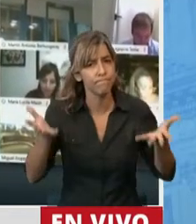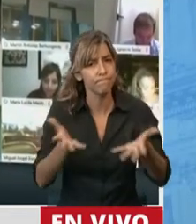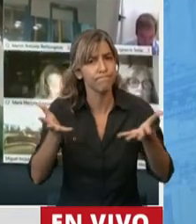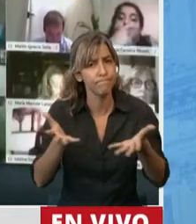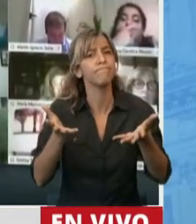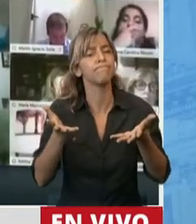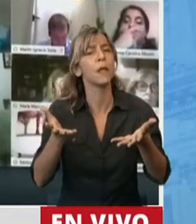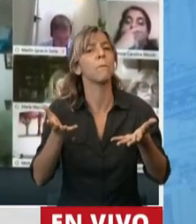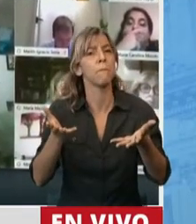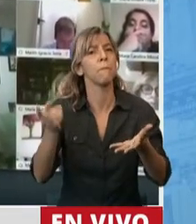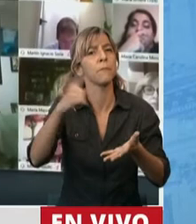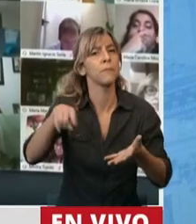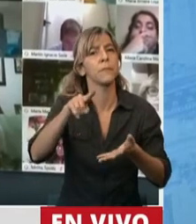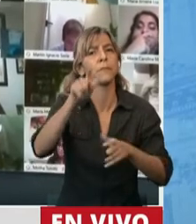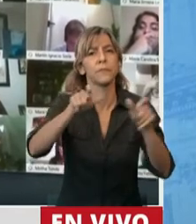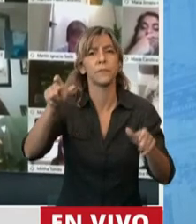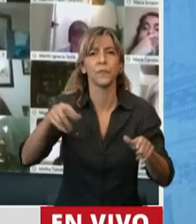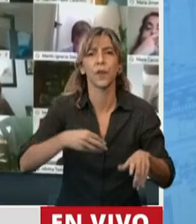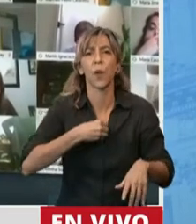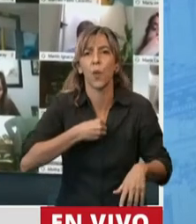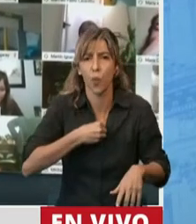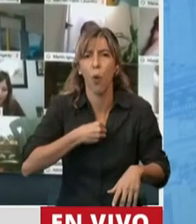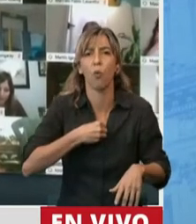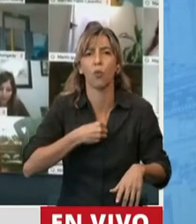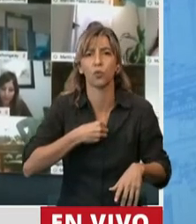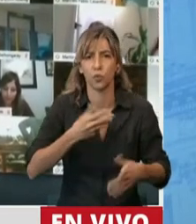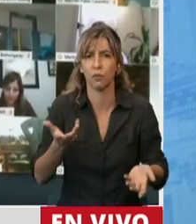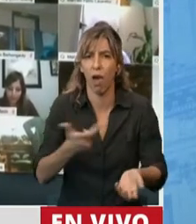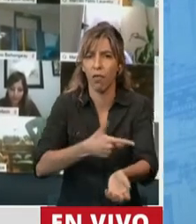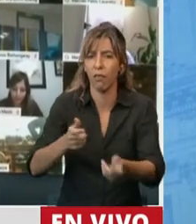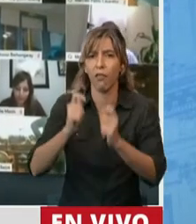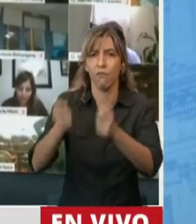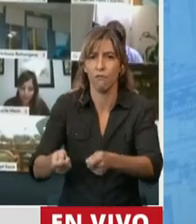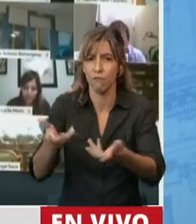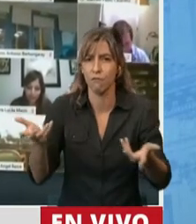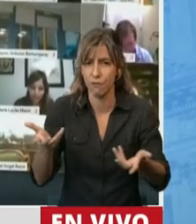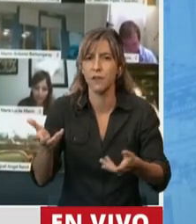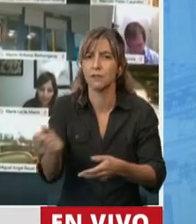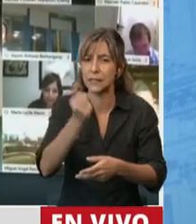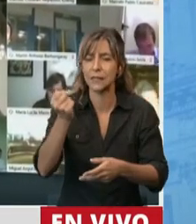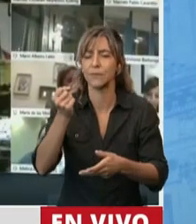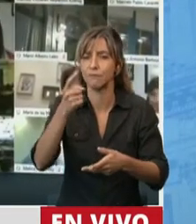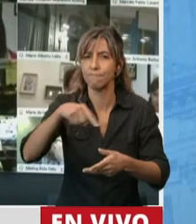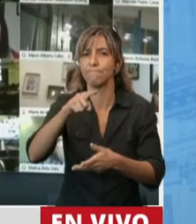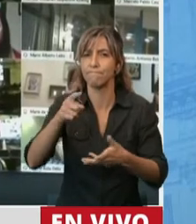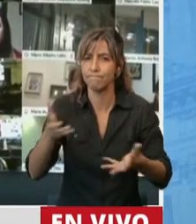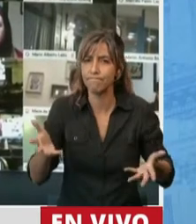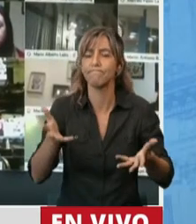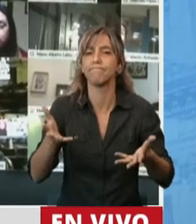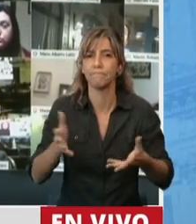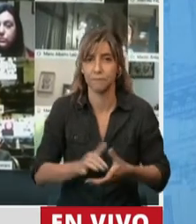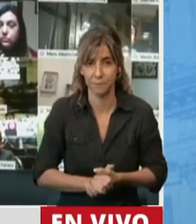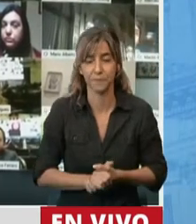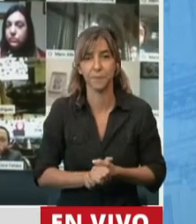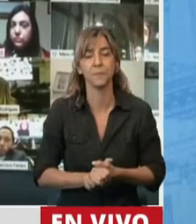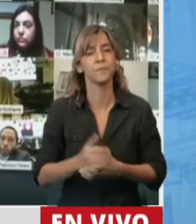acto voluntario de donación para esos casos. El caso de las y los donantes de plasma que contempla